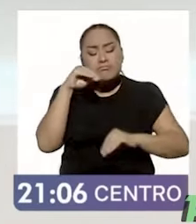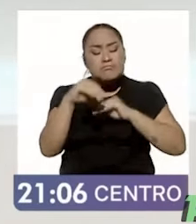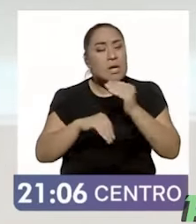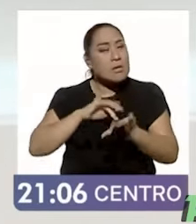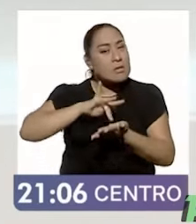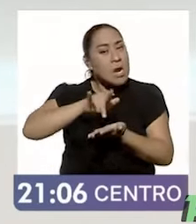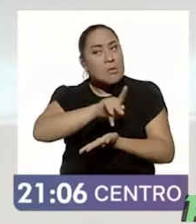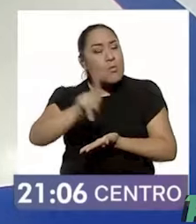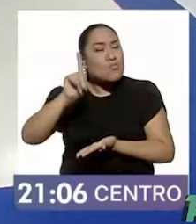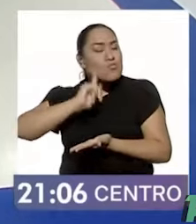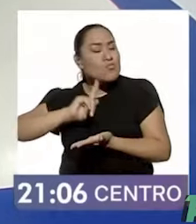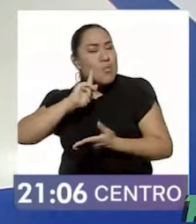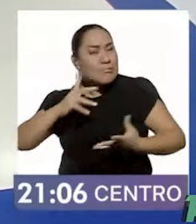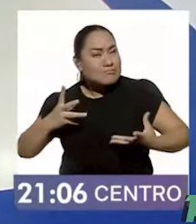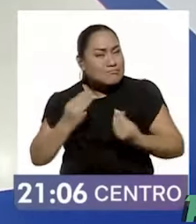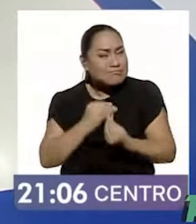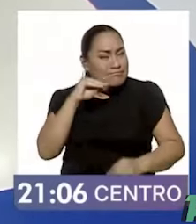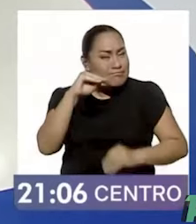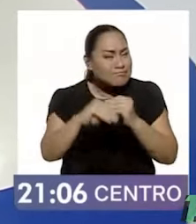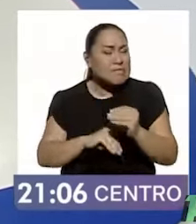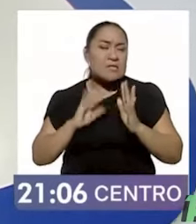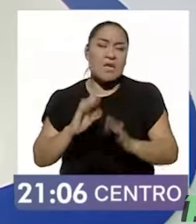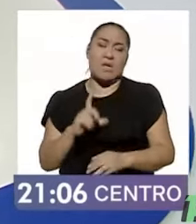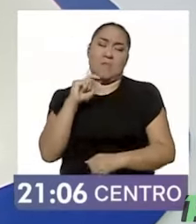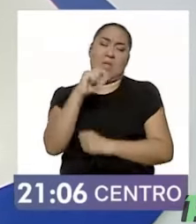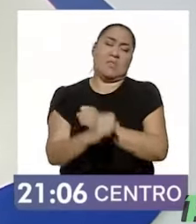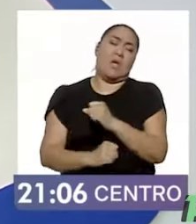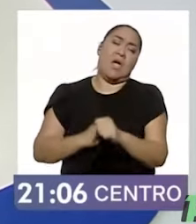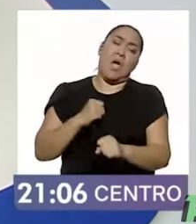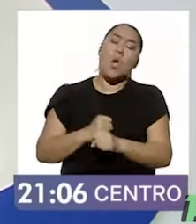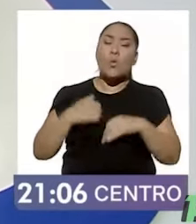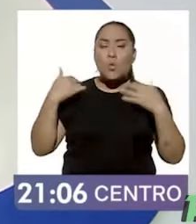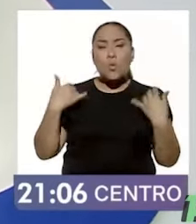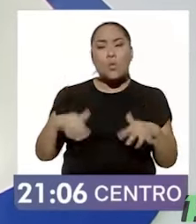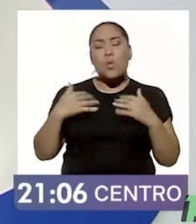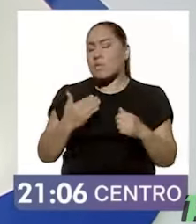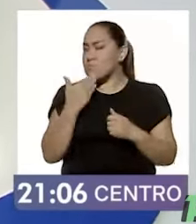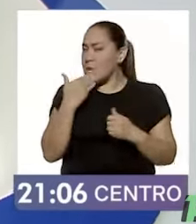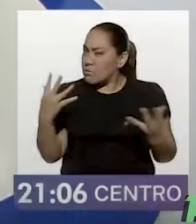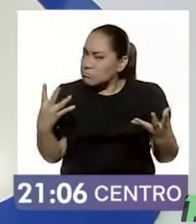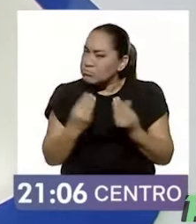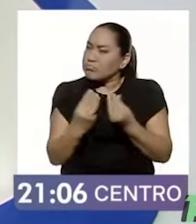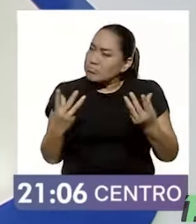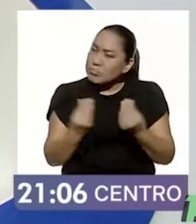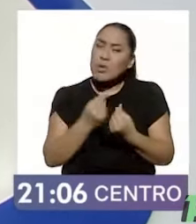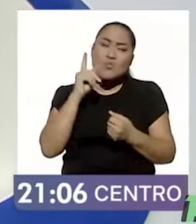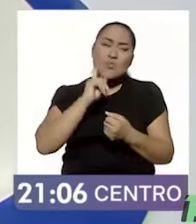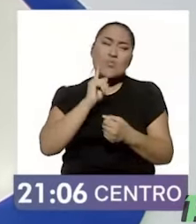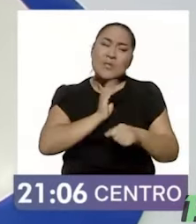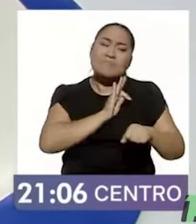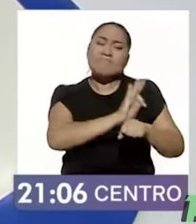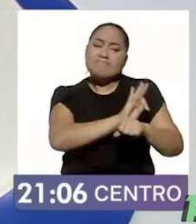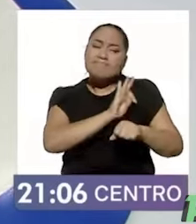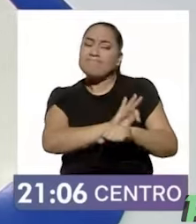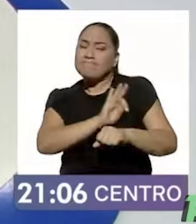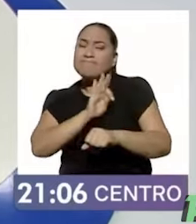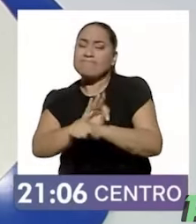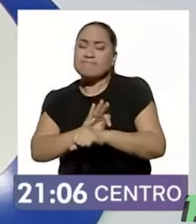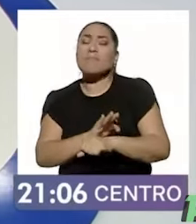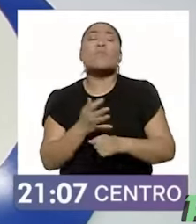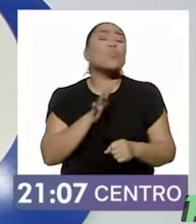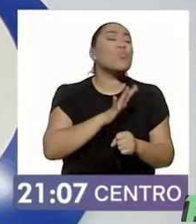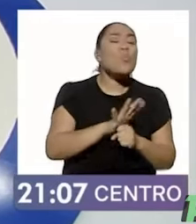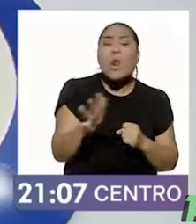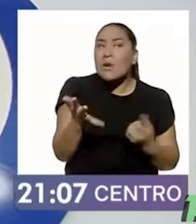O llevamos 20 años de exitosísimo feminismo en México, donde uno de los resultantes